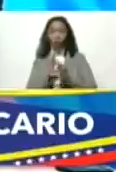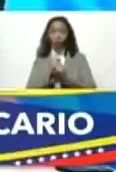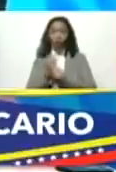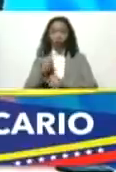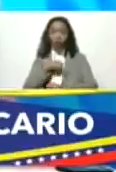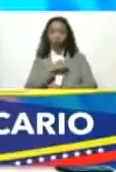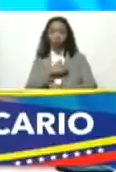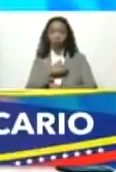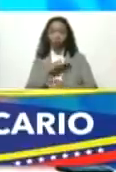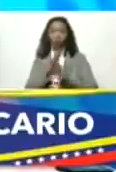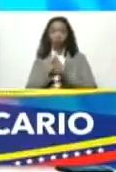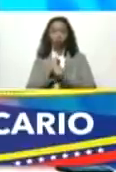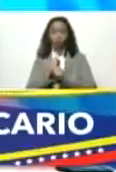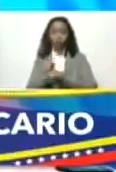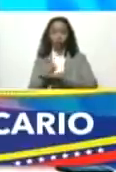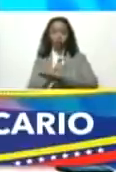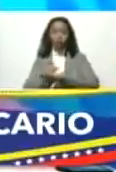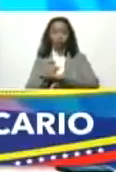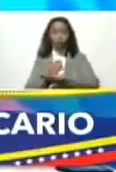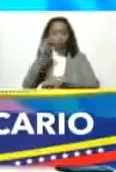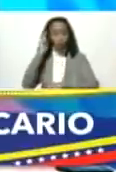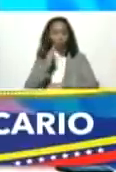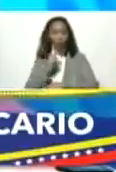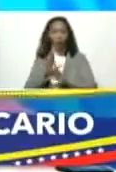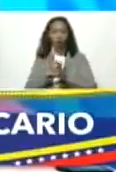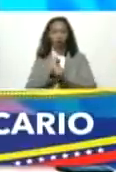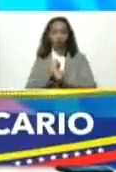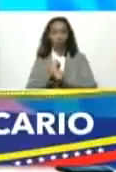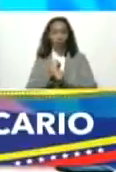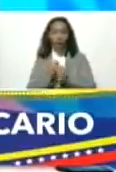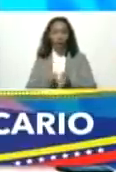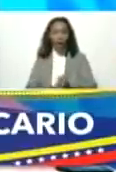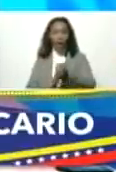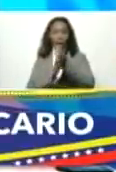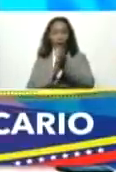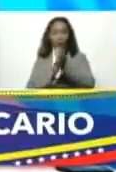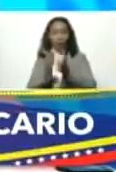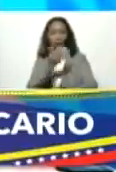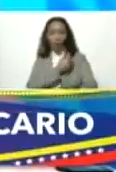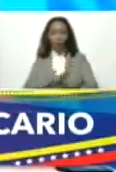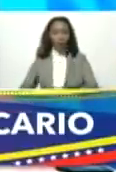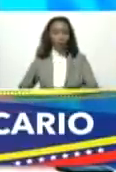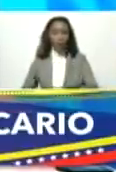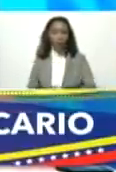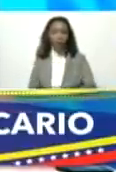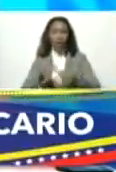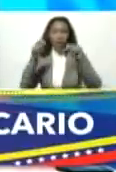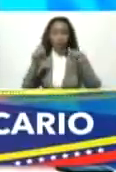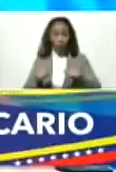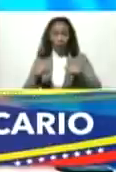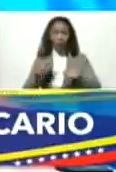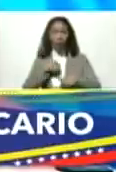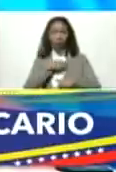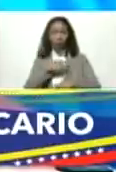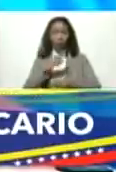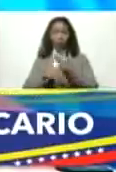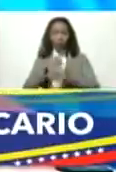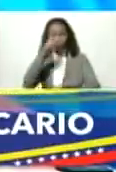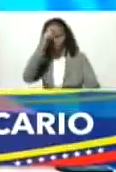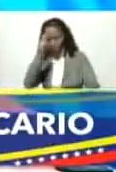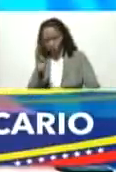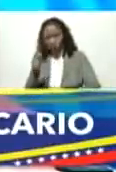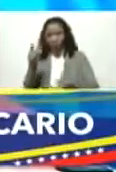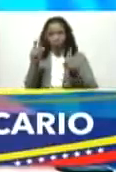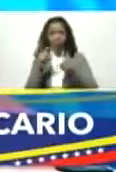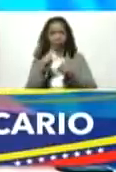nosotros confiar en el gobierno bolivariano confiar en el liderazgo del presidente y hoy le hemos honrado a ustedes la